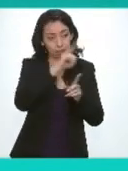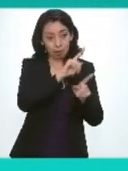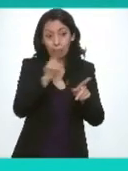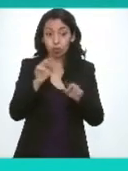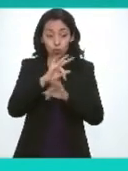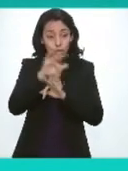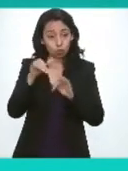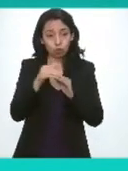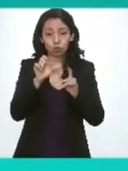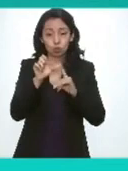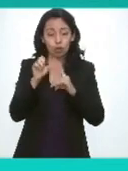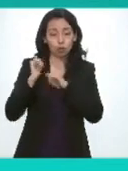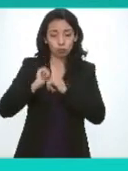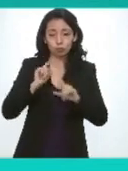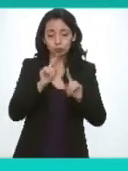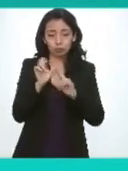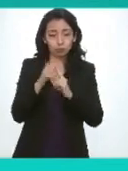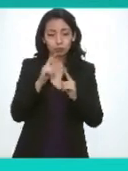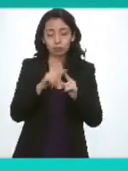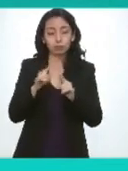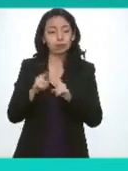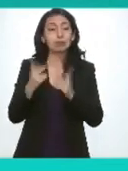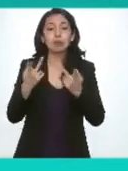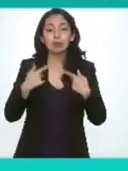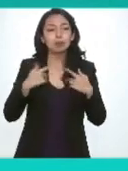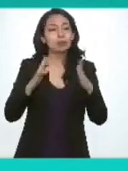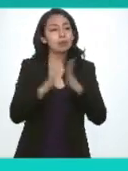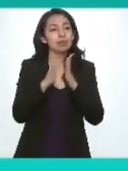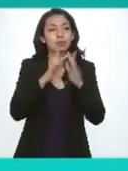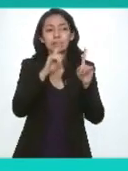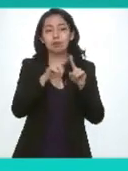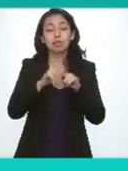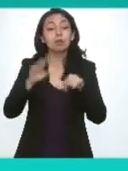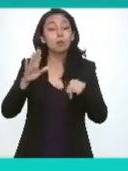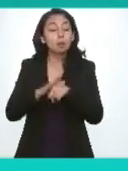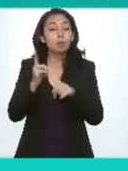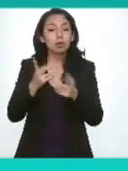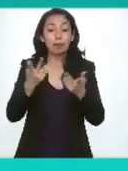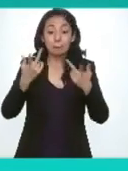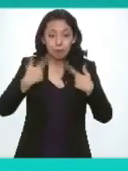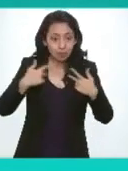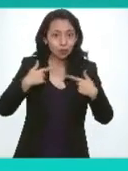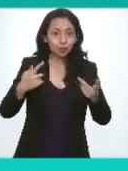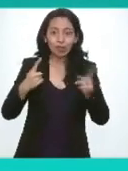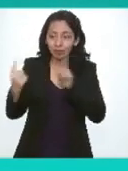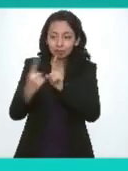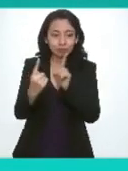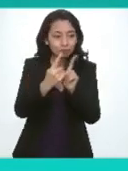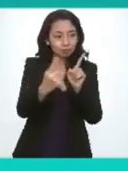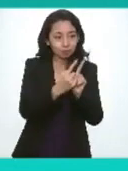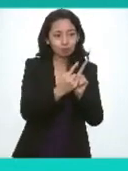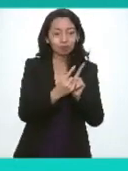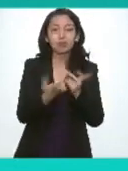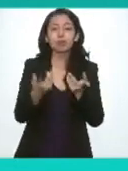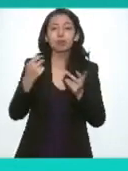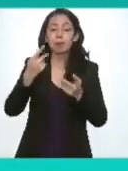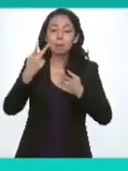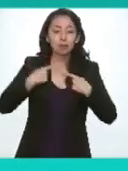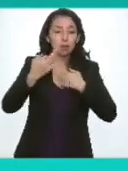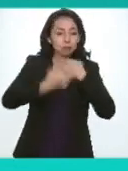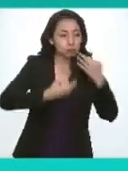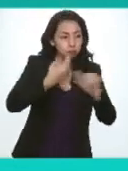comisionados pero además participantes porque se abrió a la ciudadanía entonces hubo periodistas